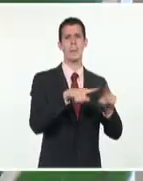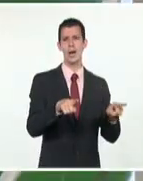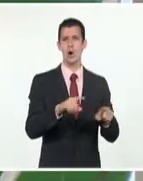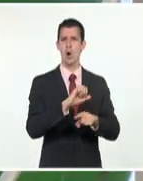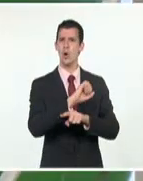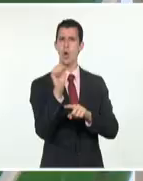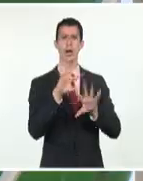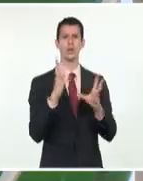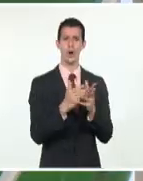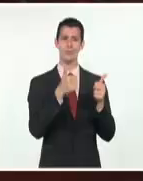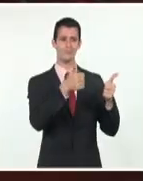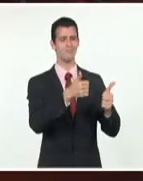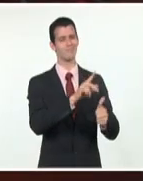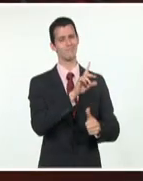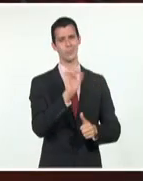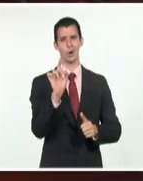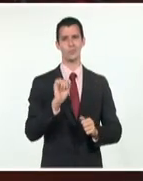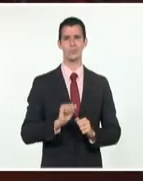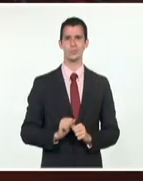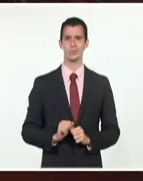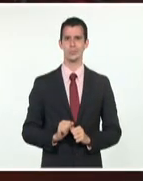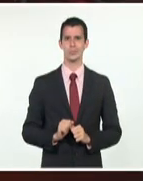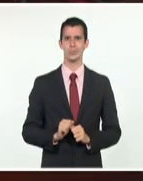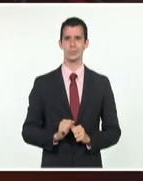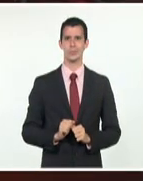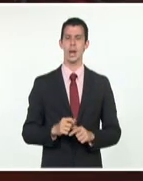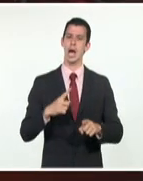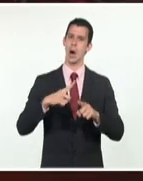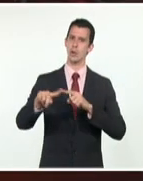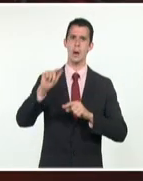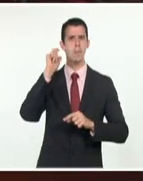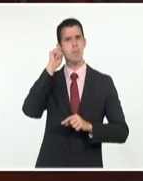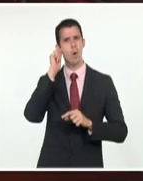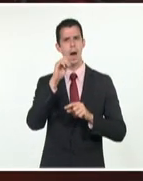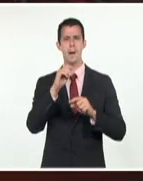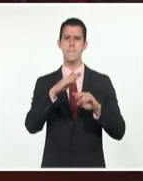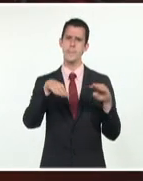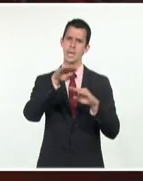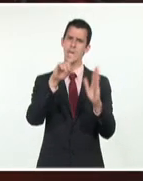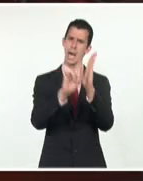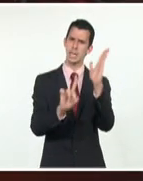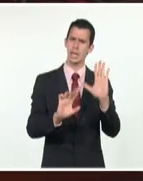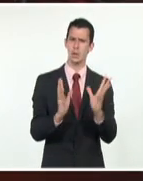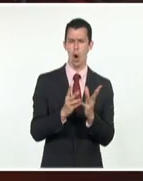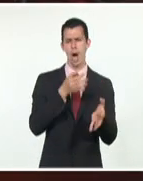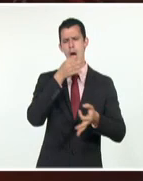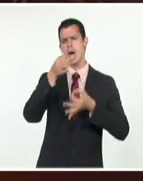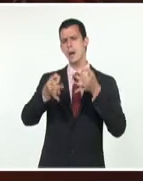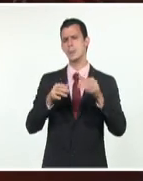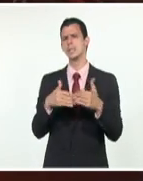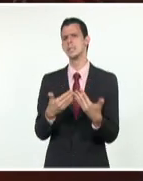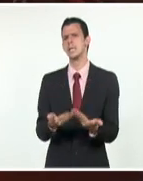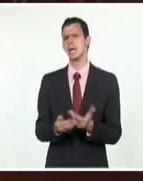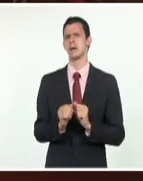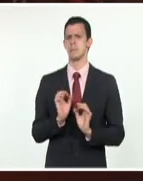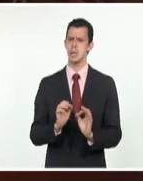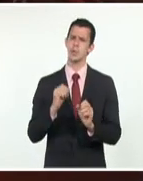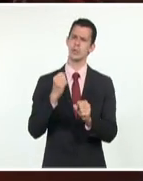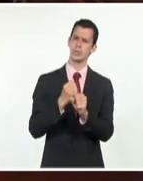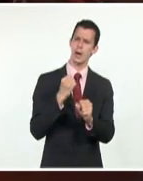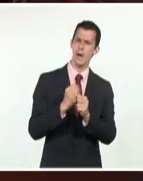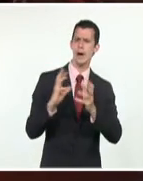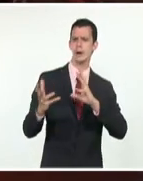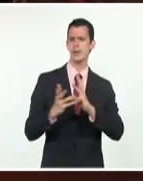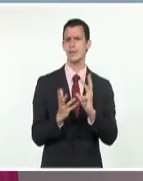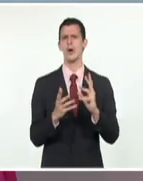Por su parte, la viceministra Tatiana Marán Bogachova resaltó que las medidas puestas en práctica para enfrentar la actual situación